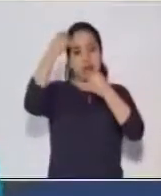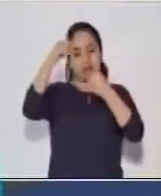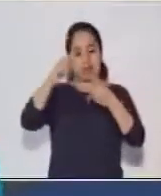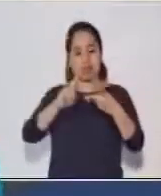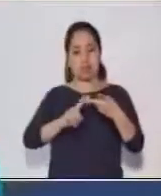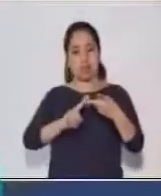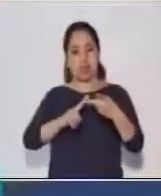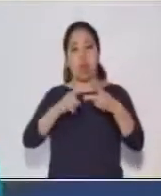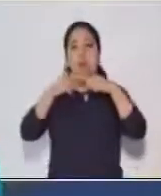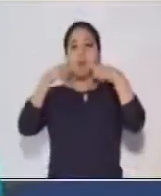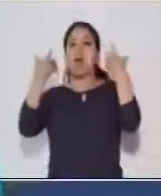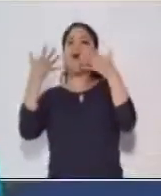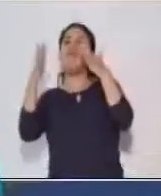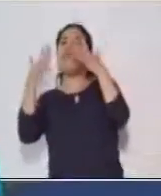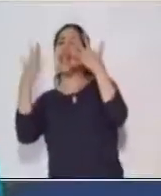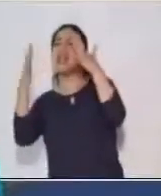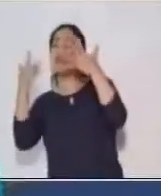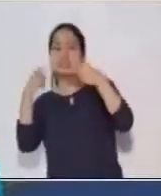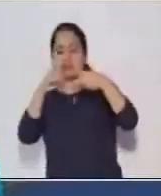dar una felicitación?